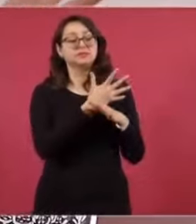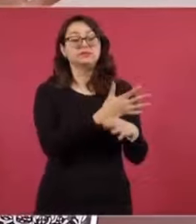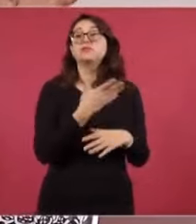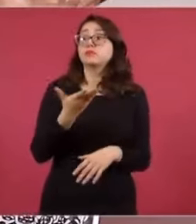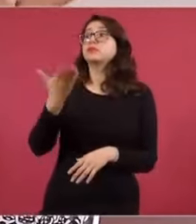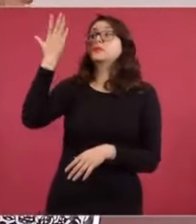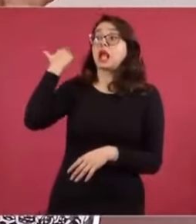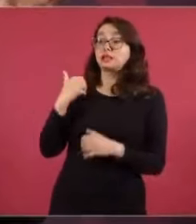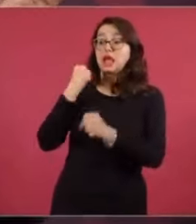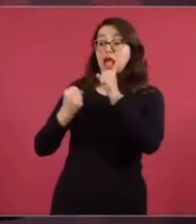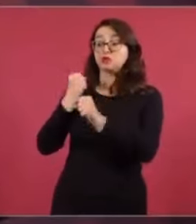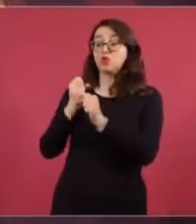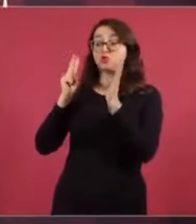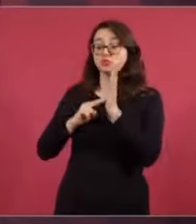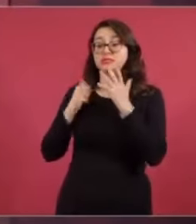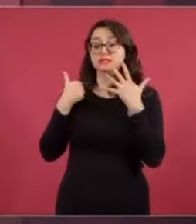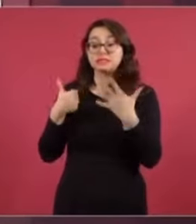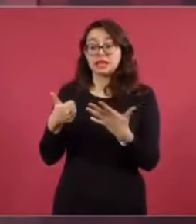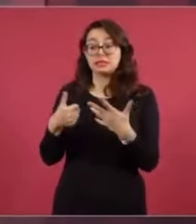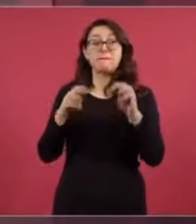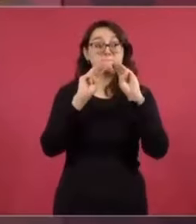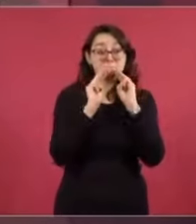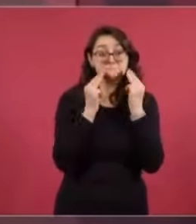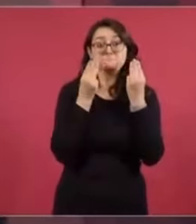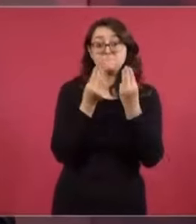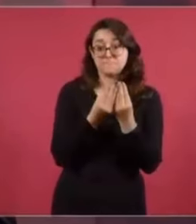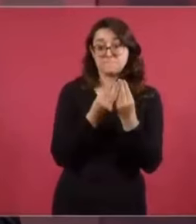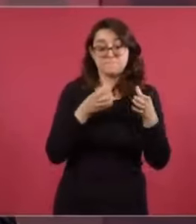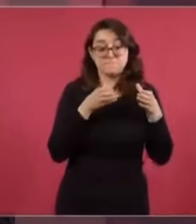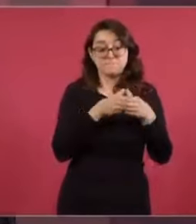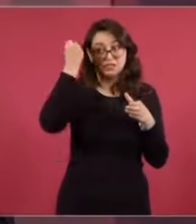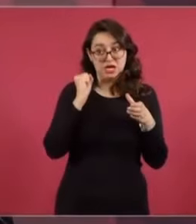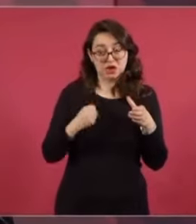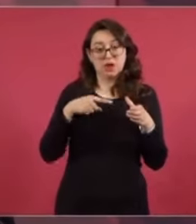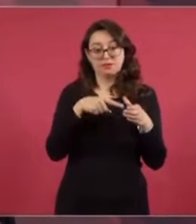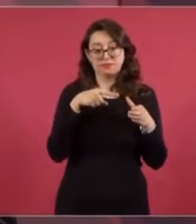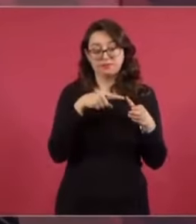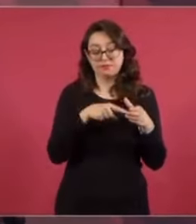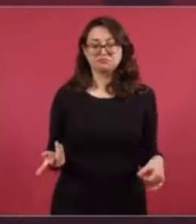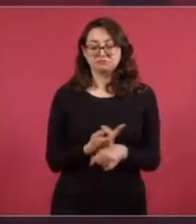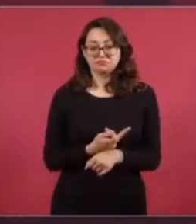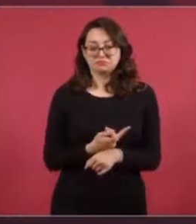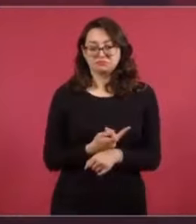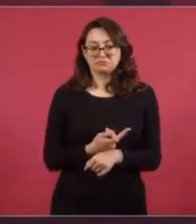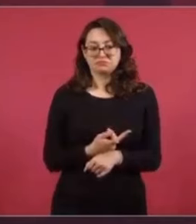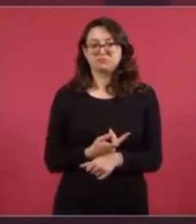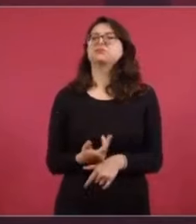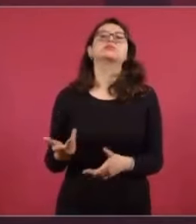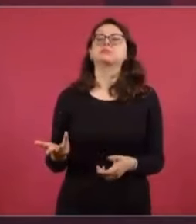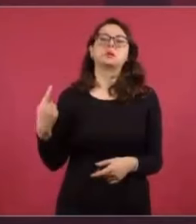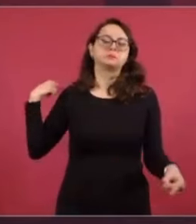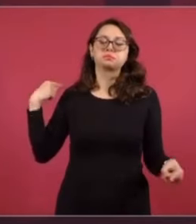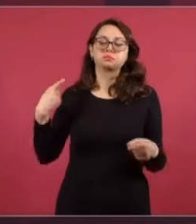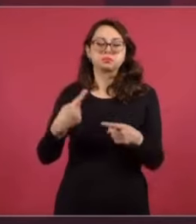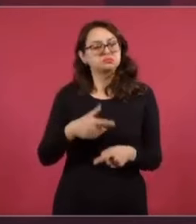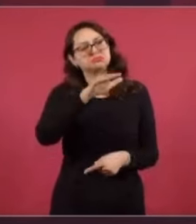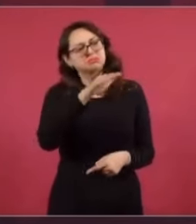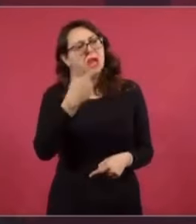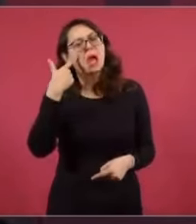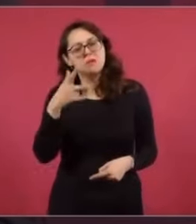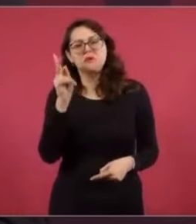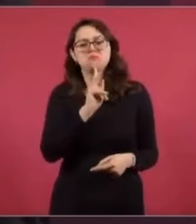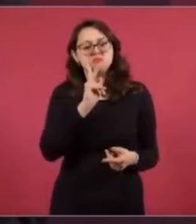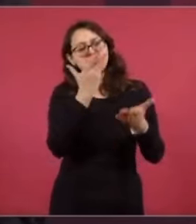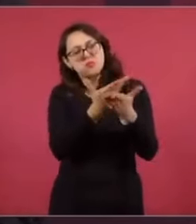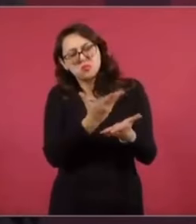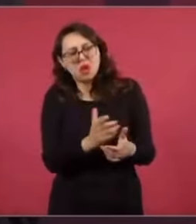para la campaña del 2006 los del grupo Sinaloa, los traficantes de Sinaloa. Ya respondimos, nunca presentaron pruebas, además